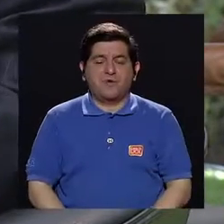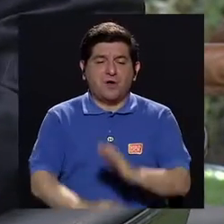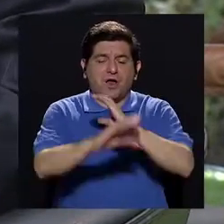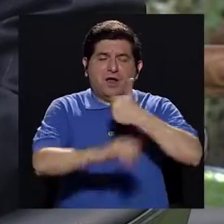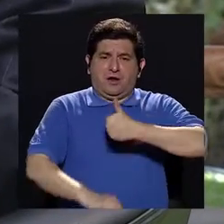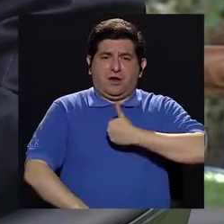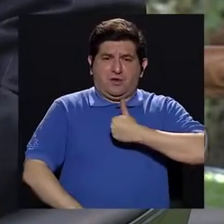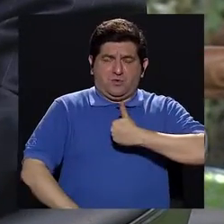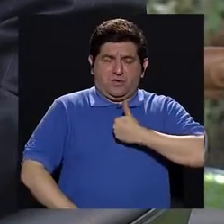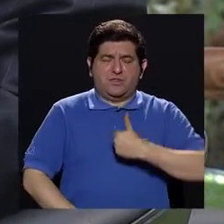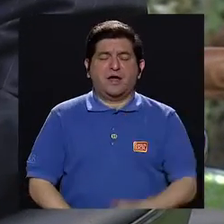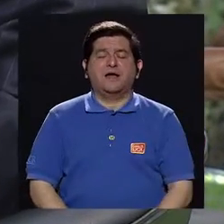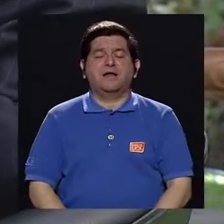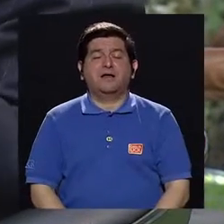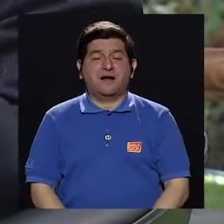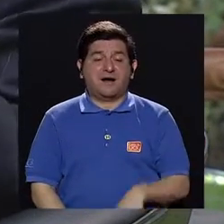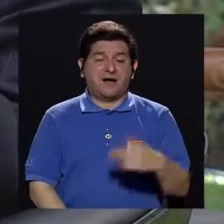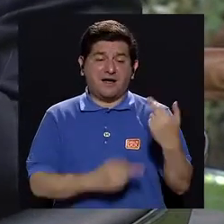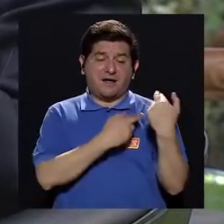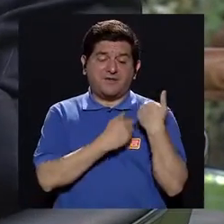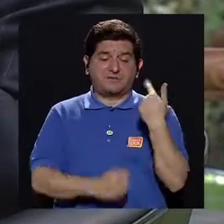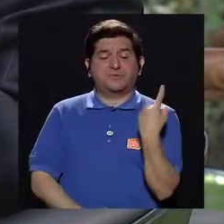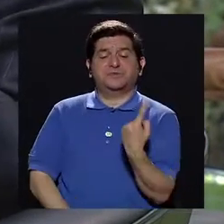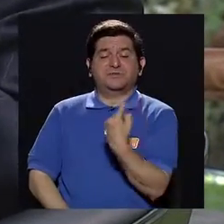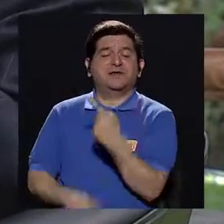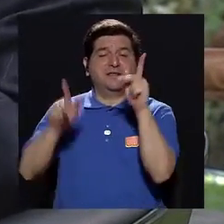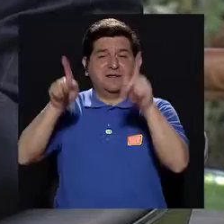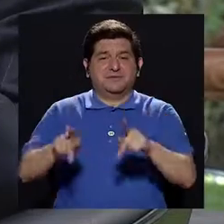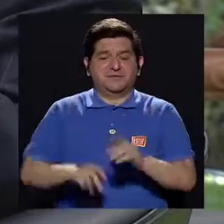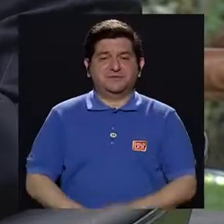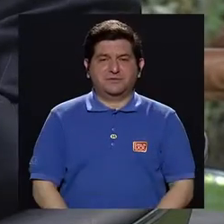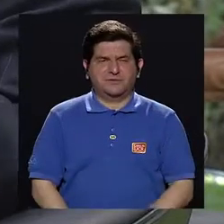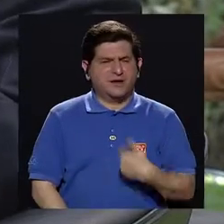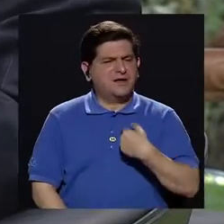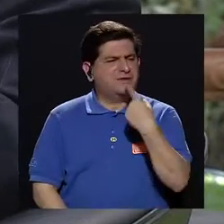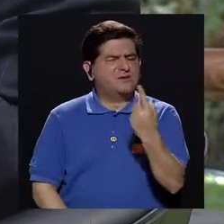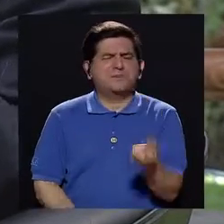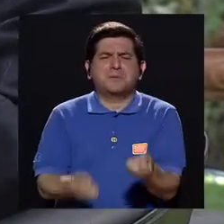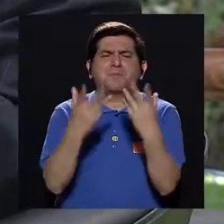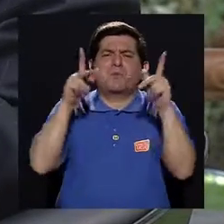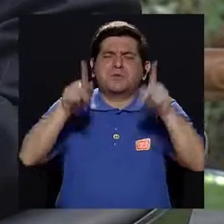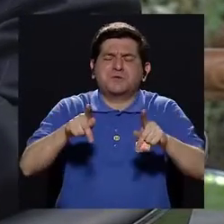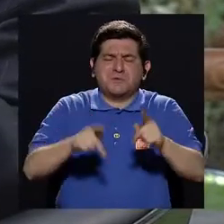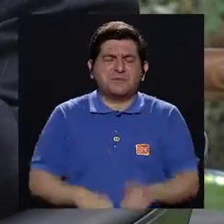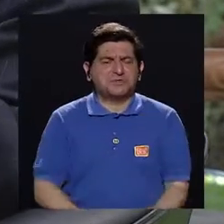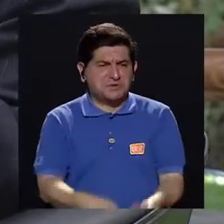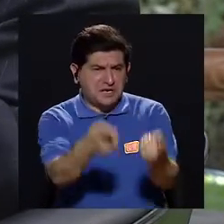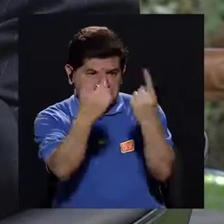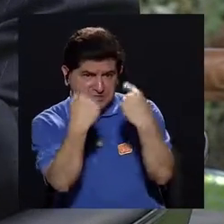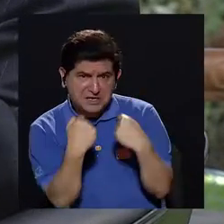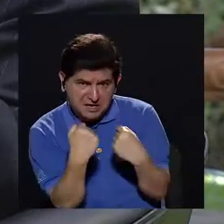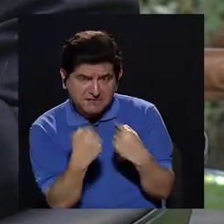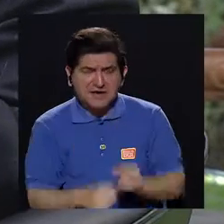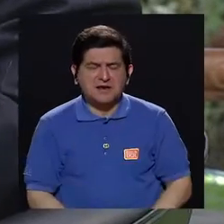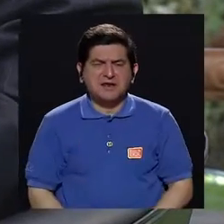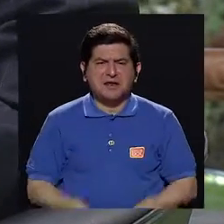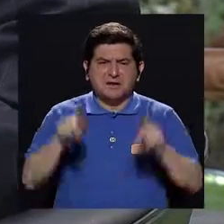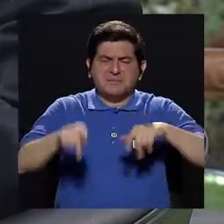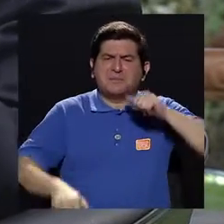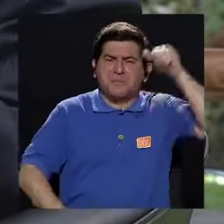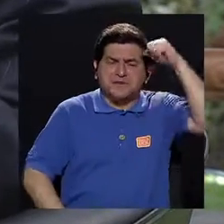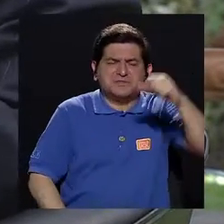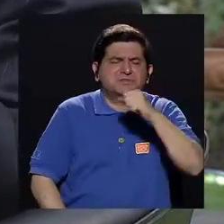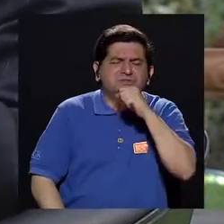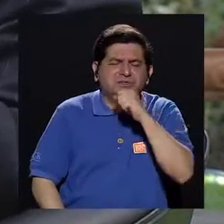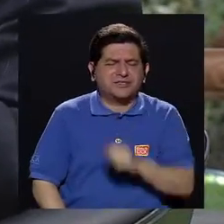de la salud es responsabilidad de cada uno. Yo les puedo contar que muchas de las personas que nos llegan de la tercera